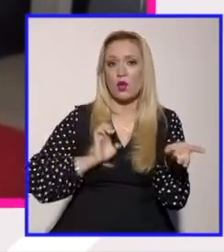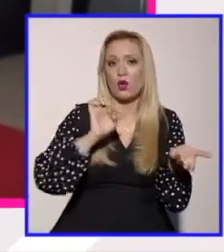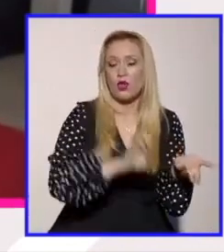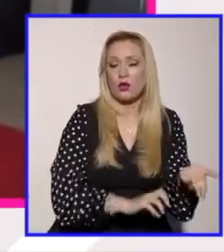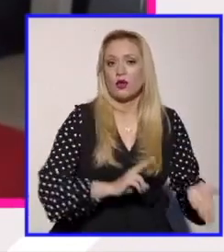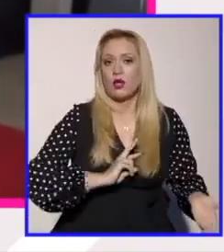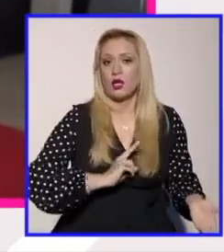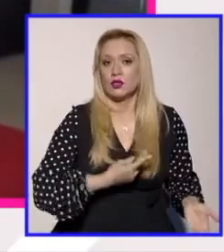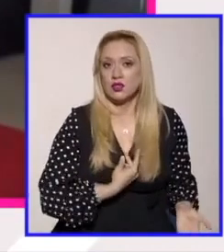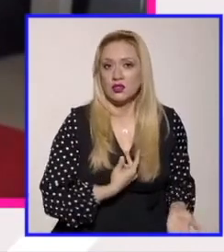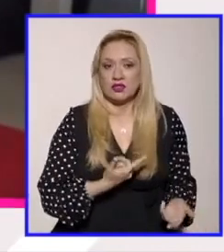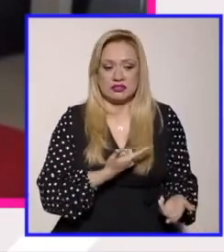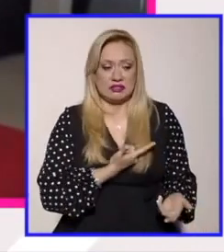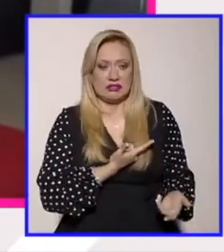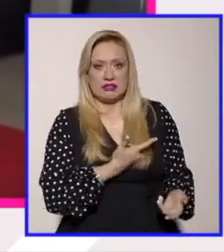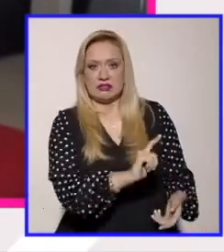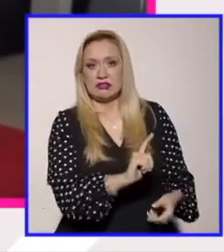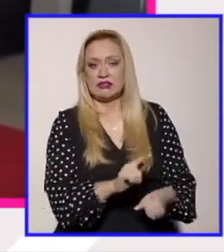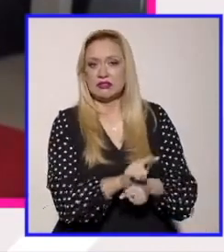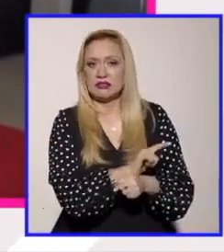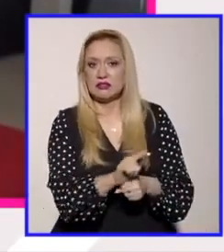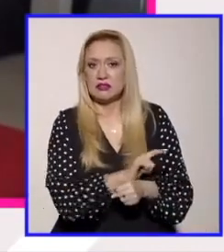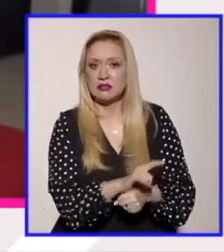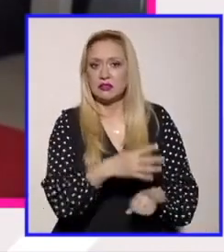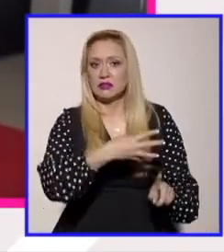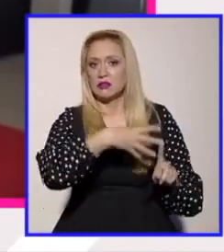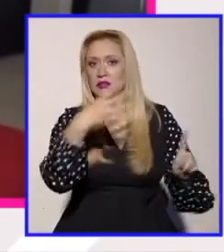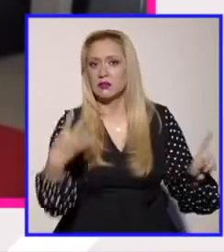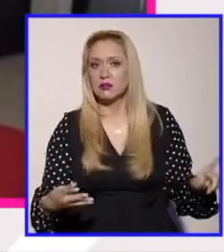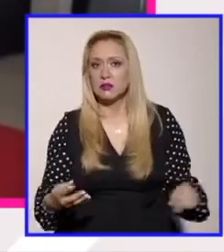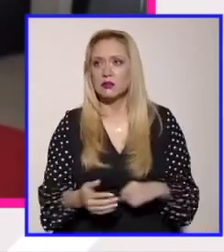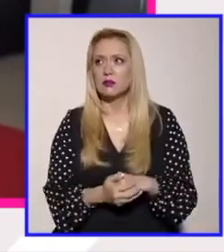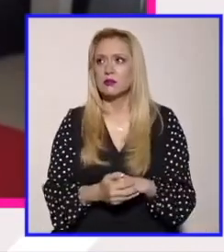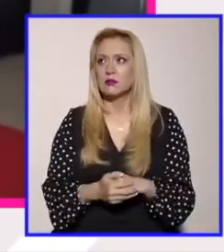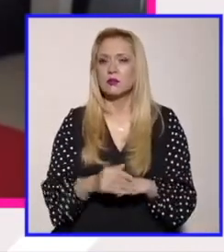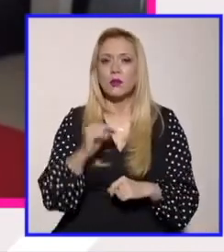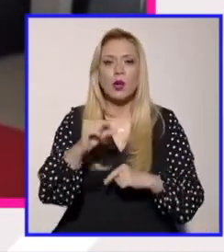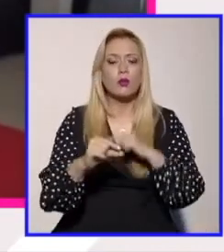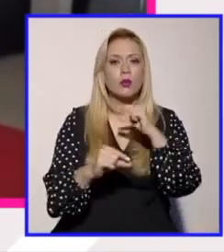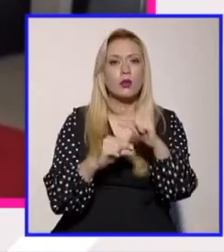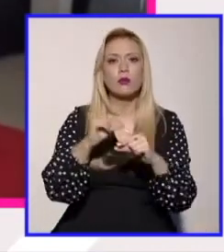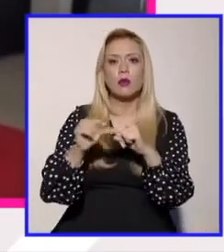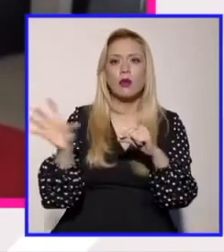y la homofobia y da un poco de raro pensar que han logrado convencer hasta